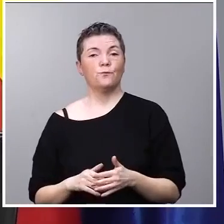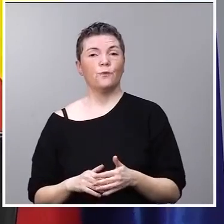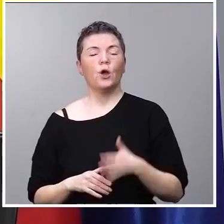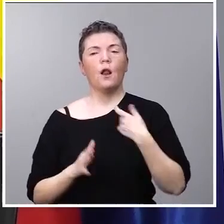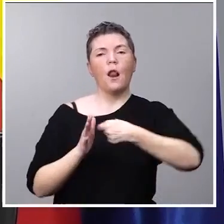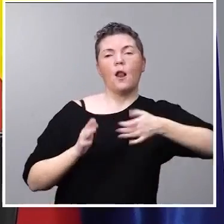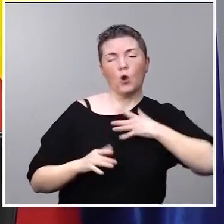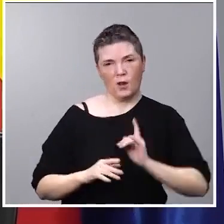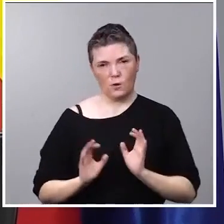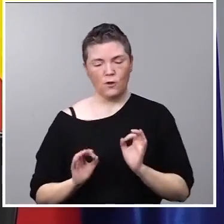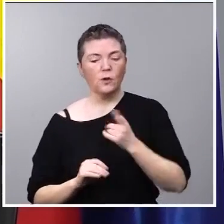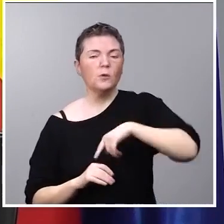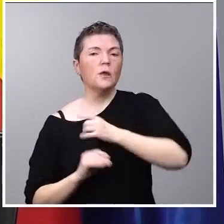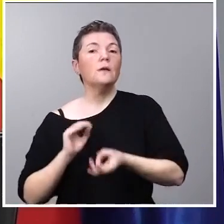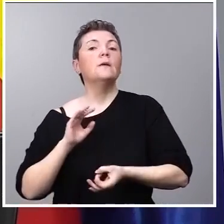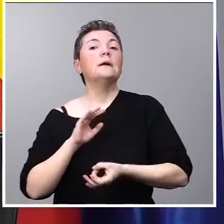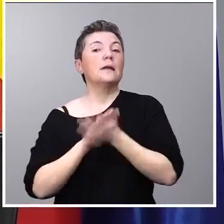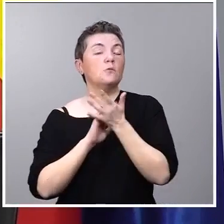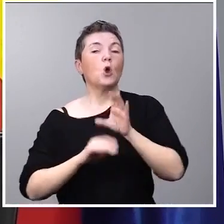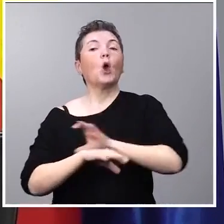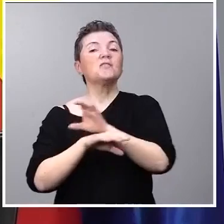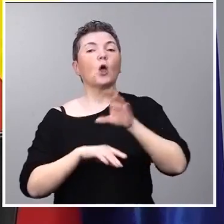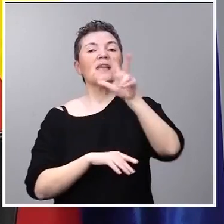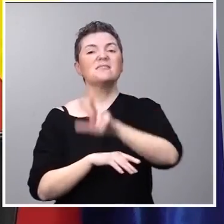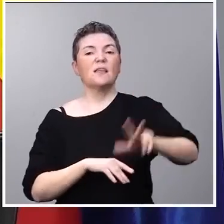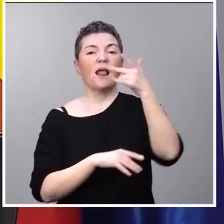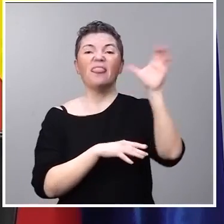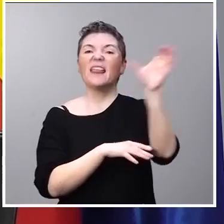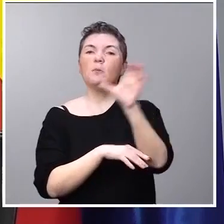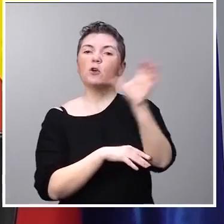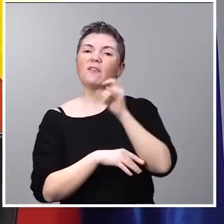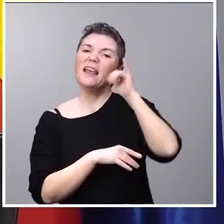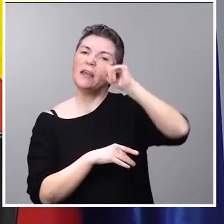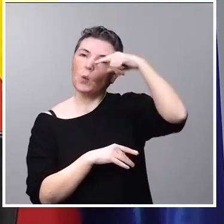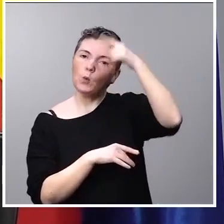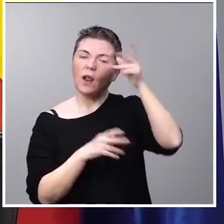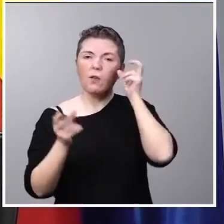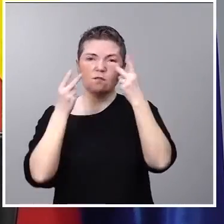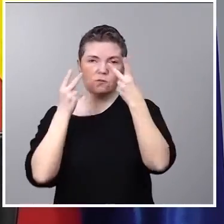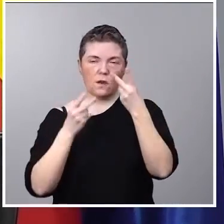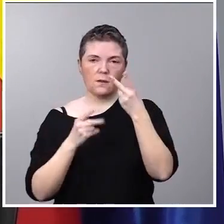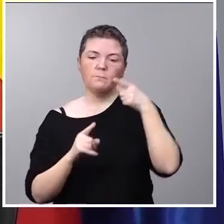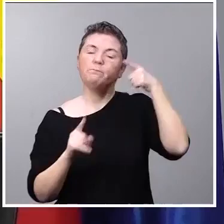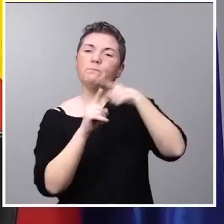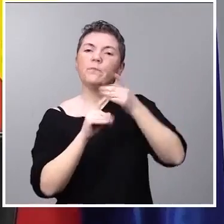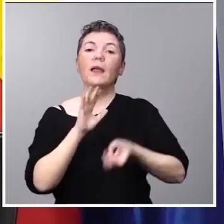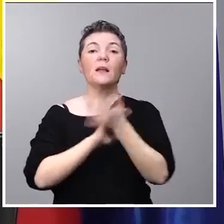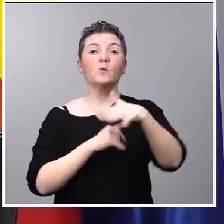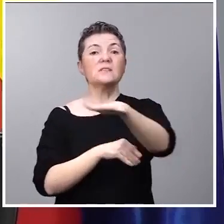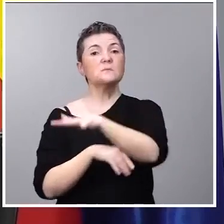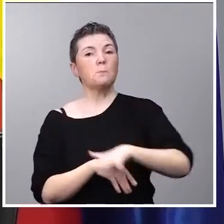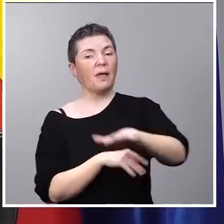Creamos el Consejo Estatal de la Cinematografía y la Cultura Audiovisual con la idea de crear un espacio en el que las